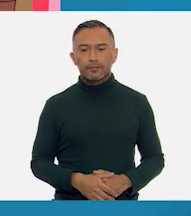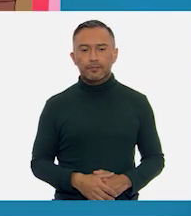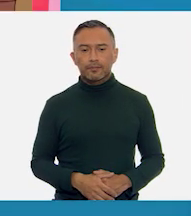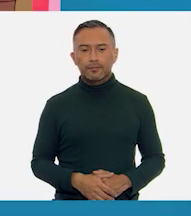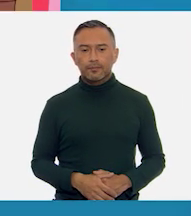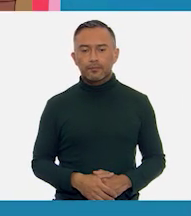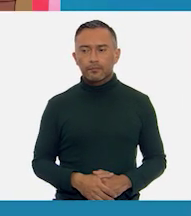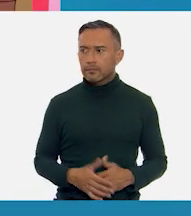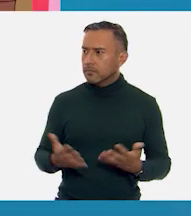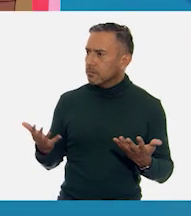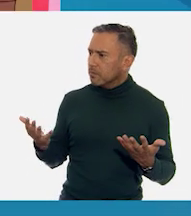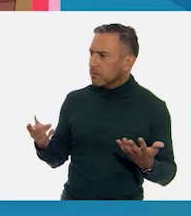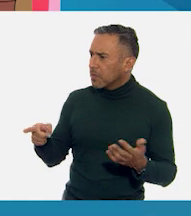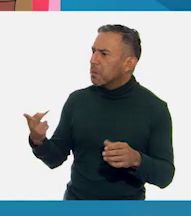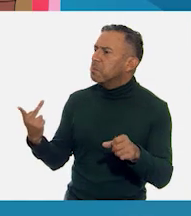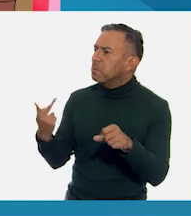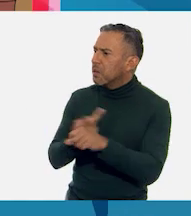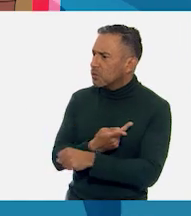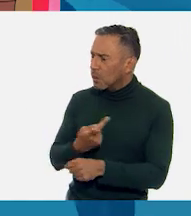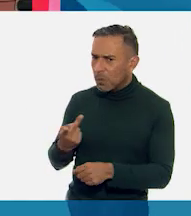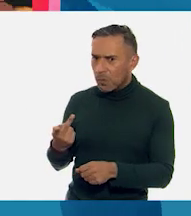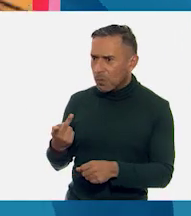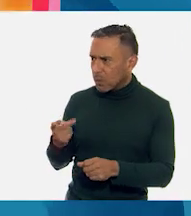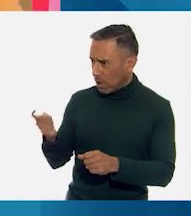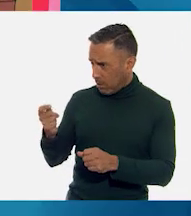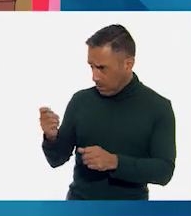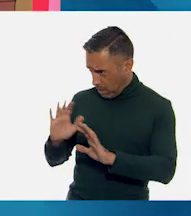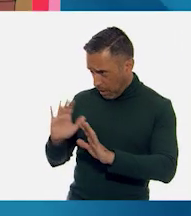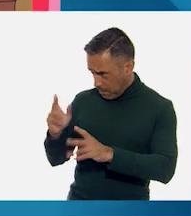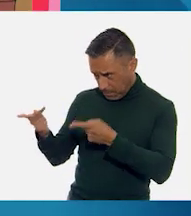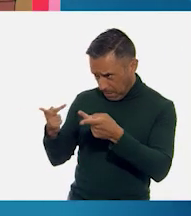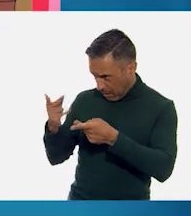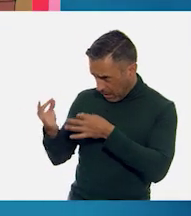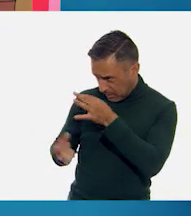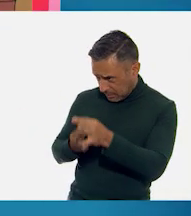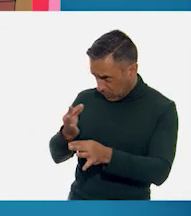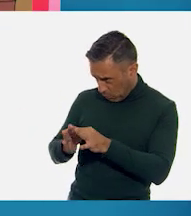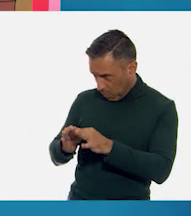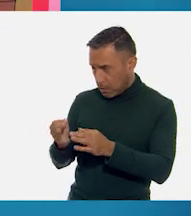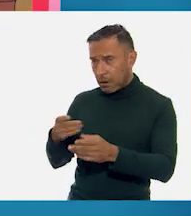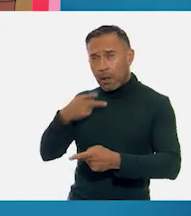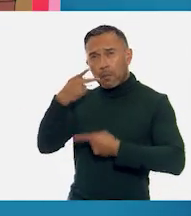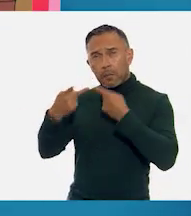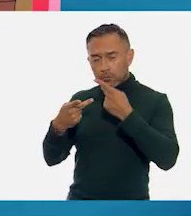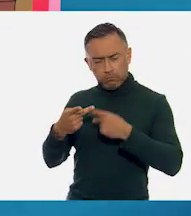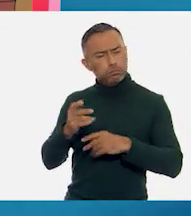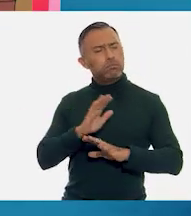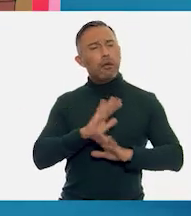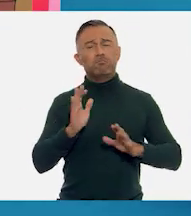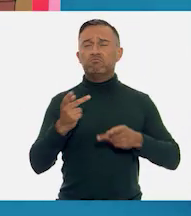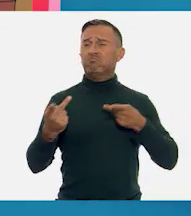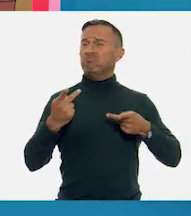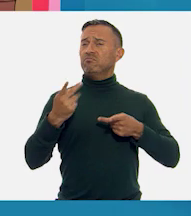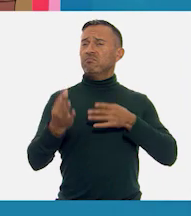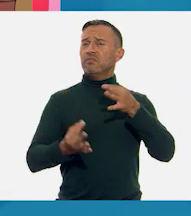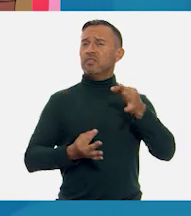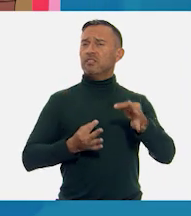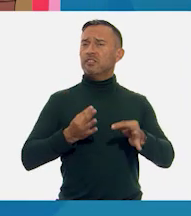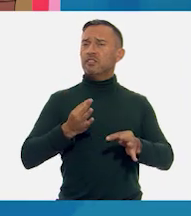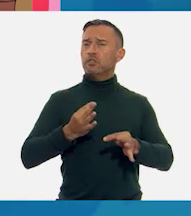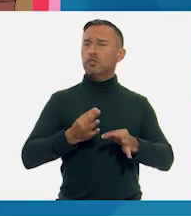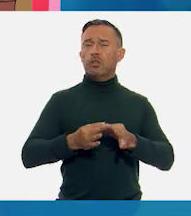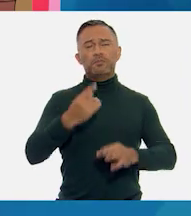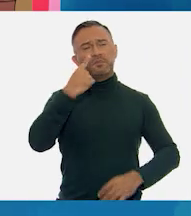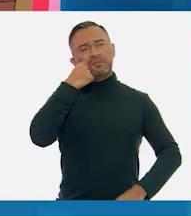¿Qué pasó, Cupertino? ¿Ya estás listo para recitar el poema? Ya estoy listo, don Leopoldo. Y